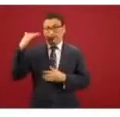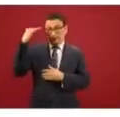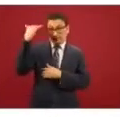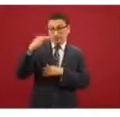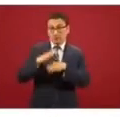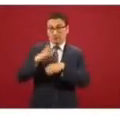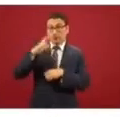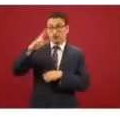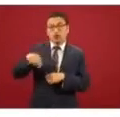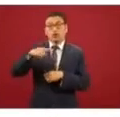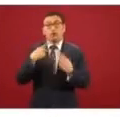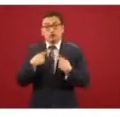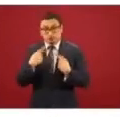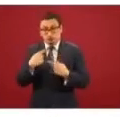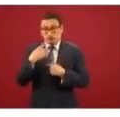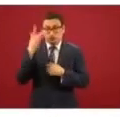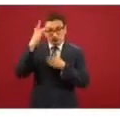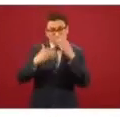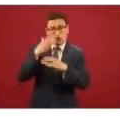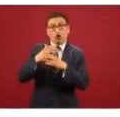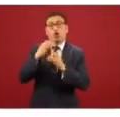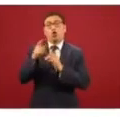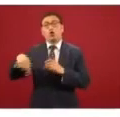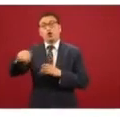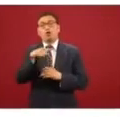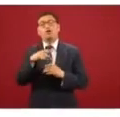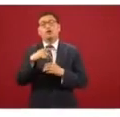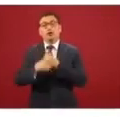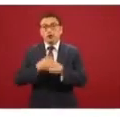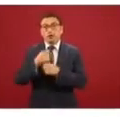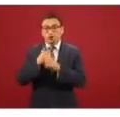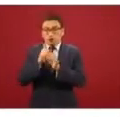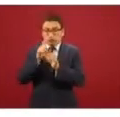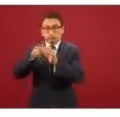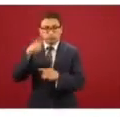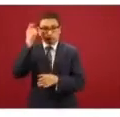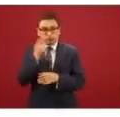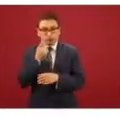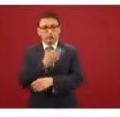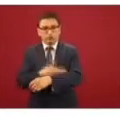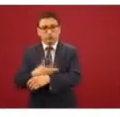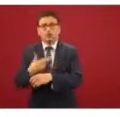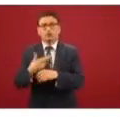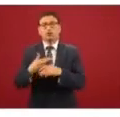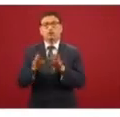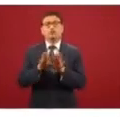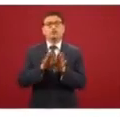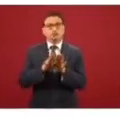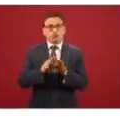cumplan años o que tengan algún trámite, aunque ya están ingresados en la pensión, vamos a tener de manera original